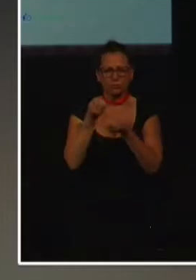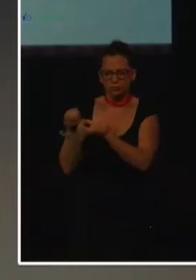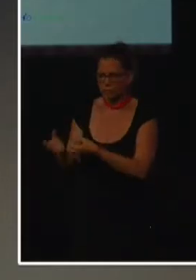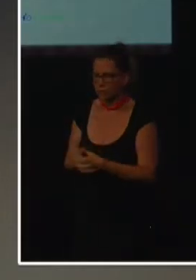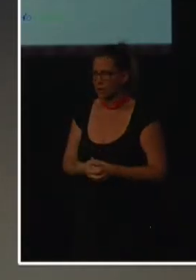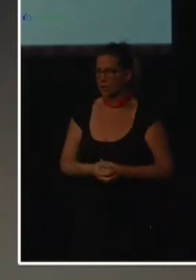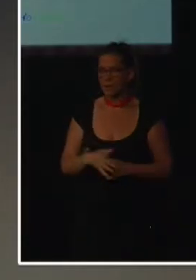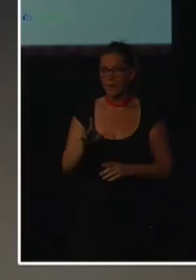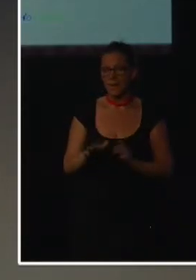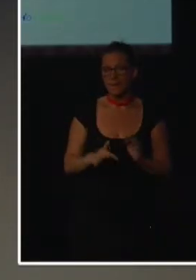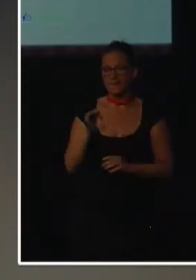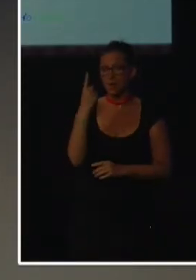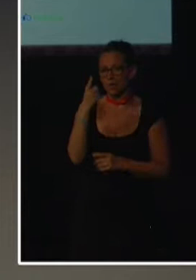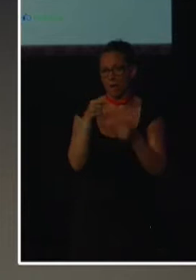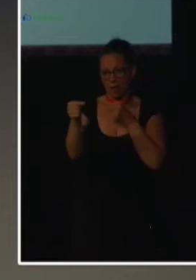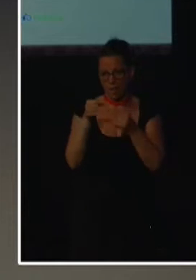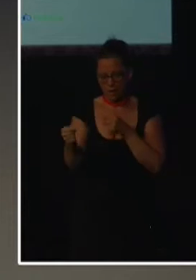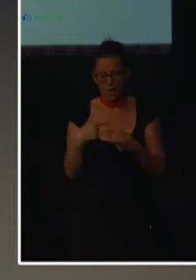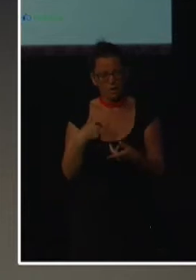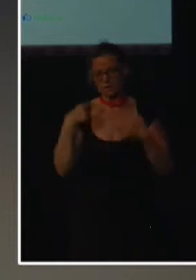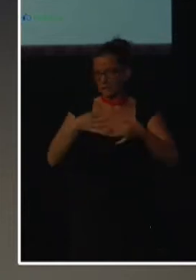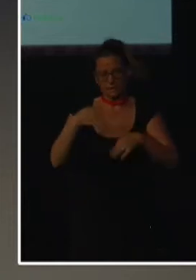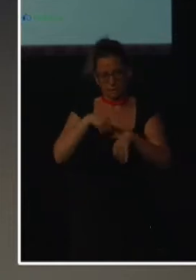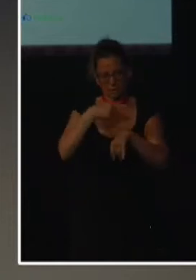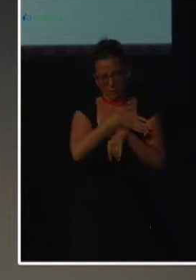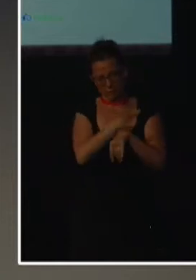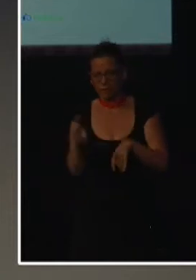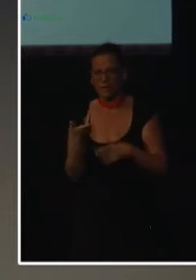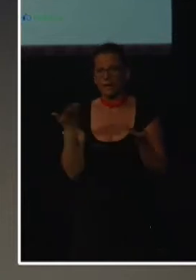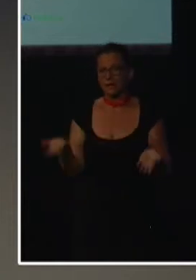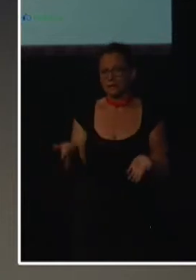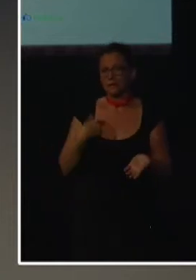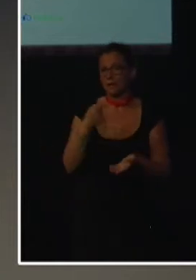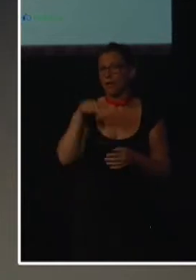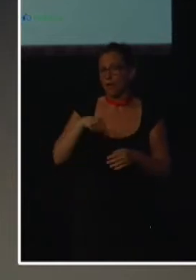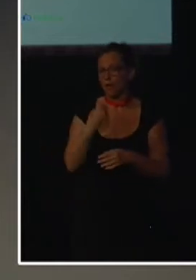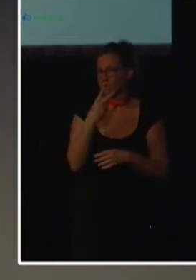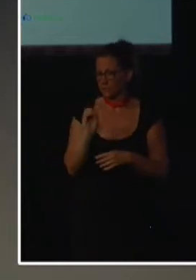presenciales más una online. Siempre se pasa de tiempo, así que hoy le hemos dado 20 minutos.